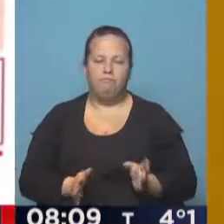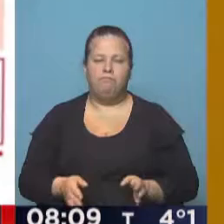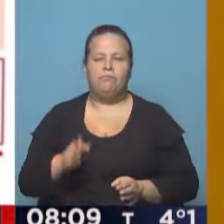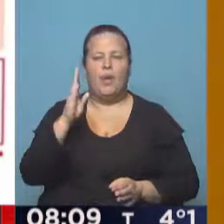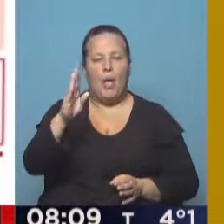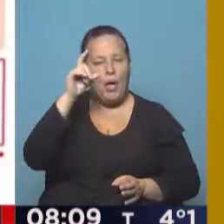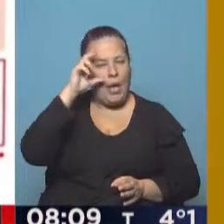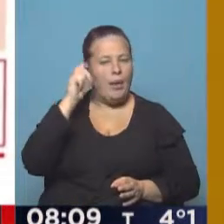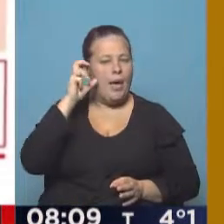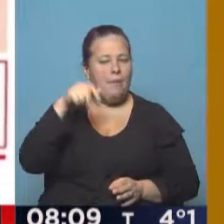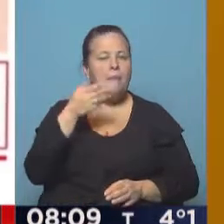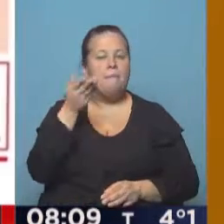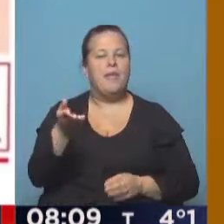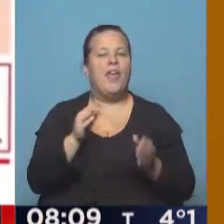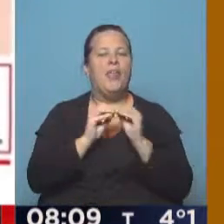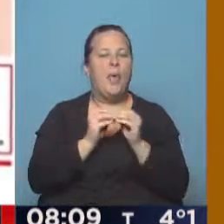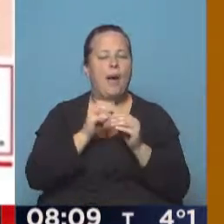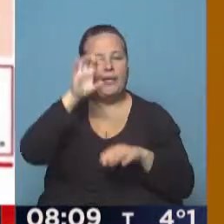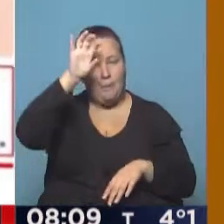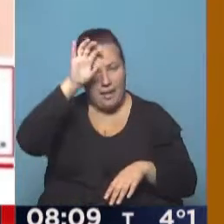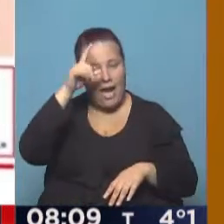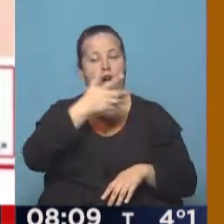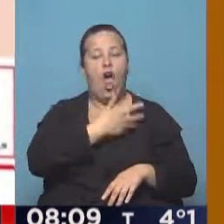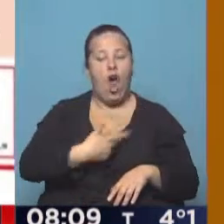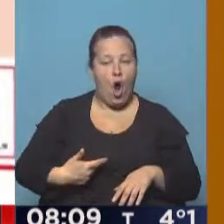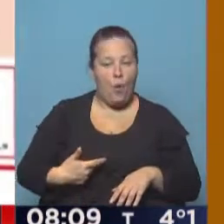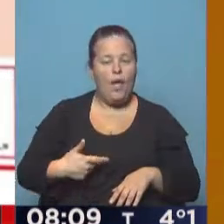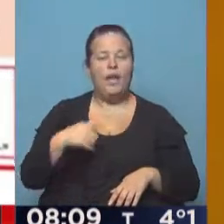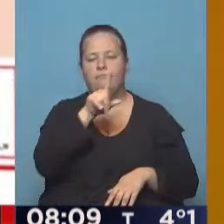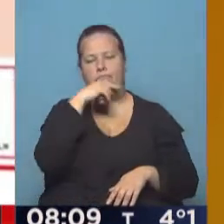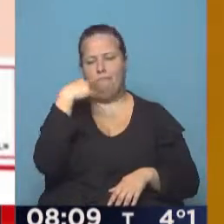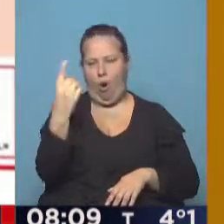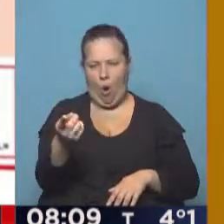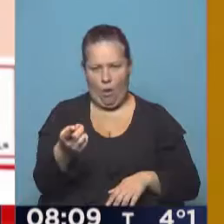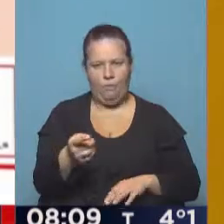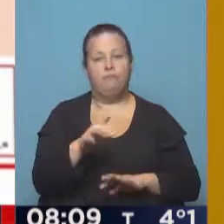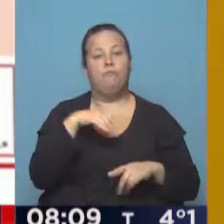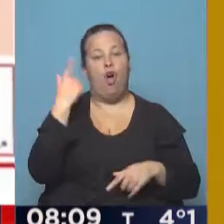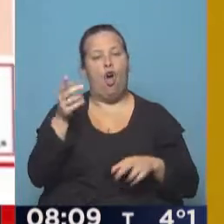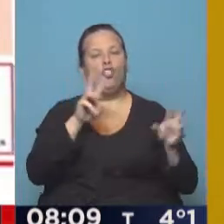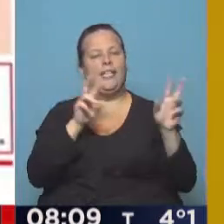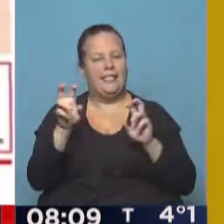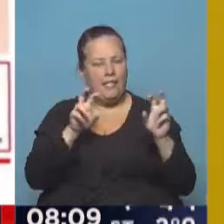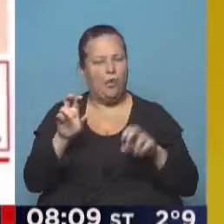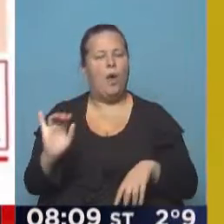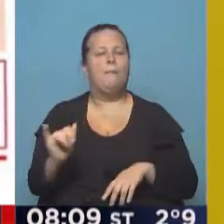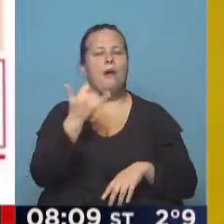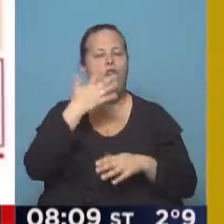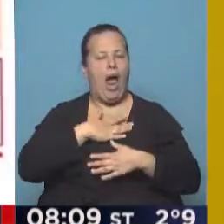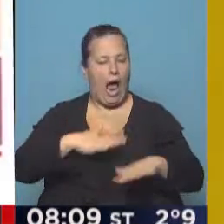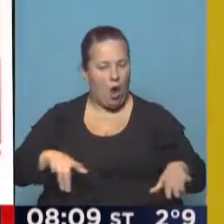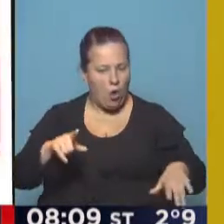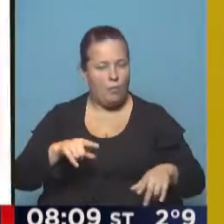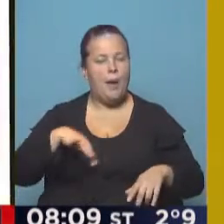Bergman pidió debatir minería. Y el gobierno le respondió. Más títulos, los mejores alumnos,